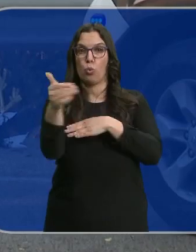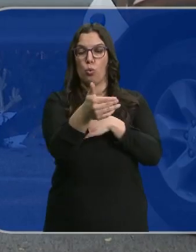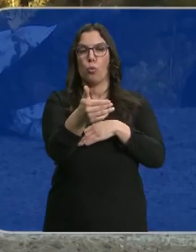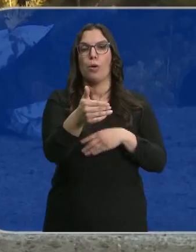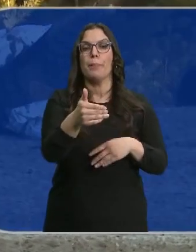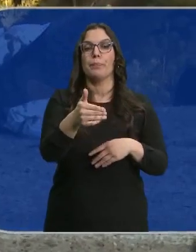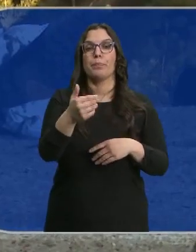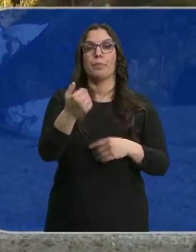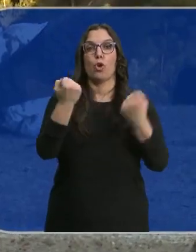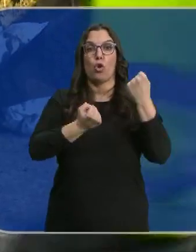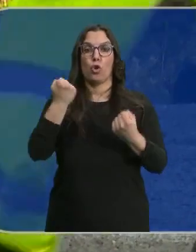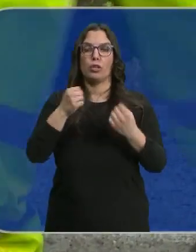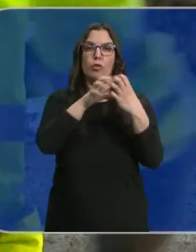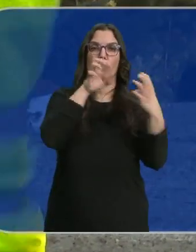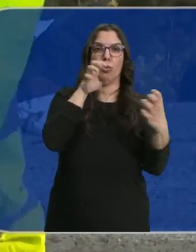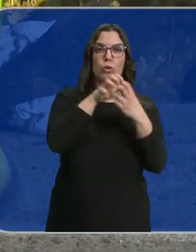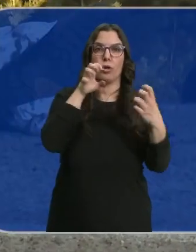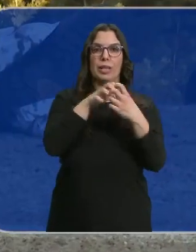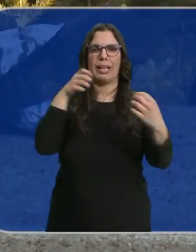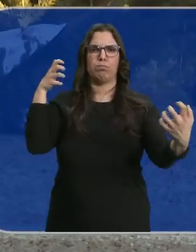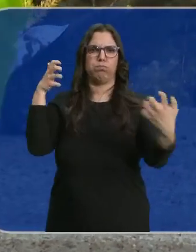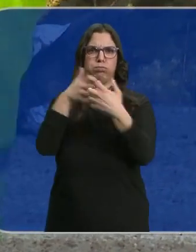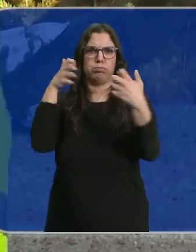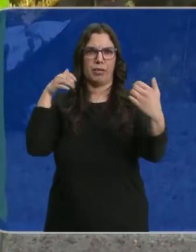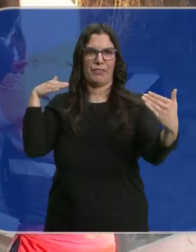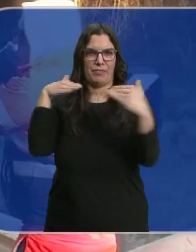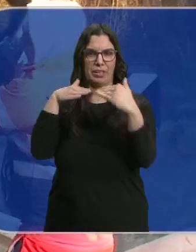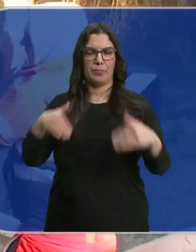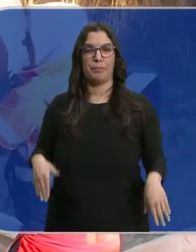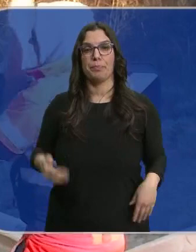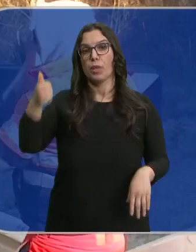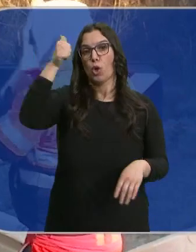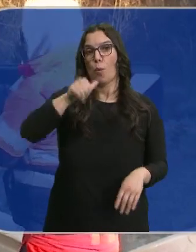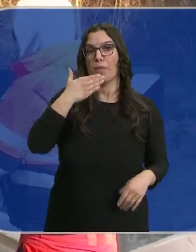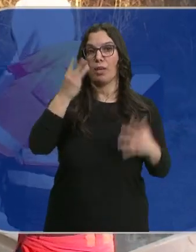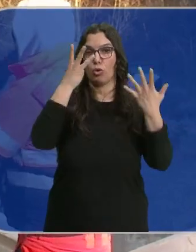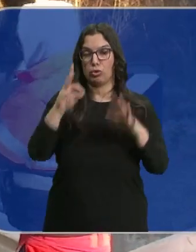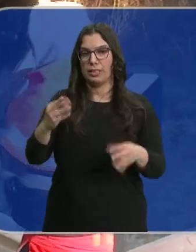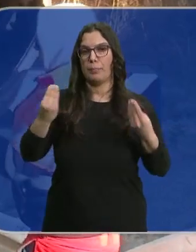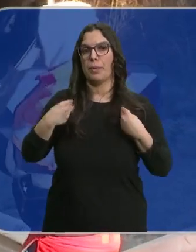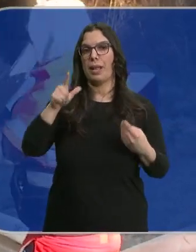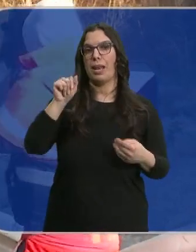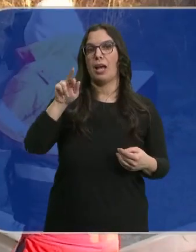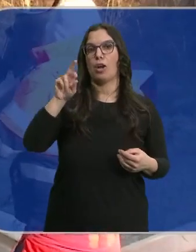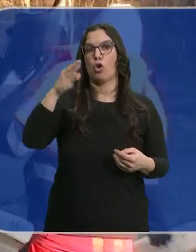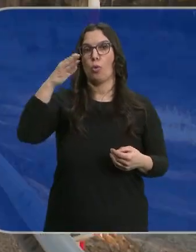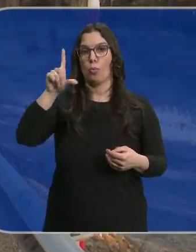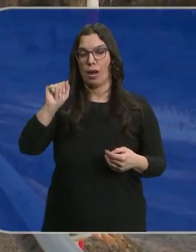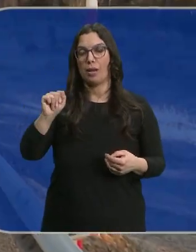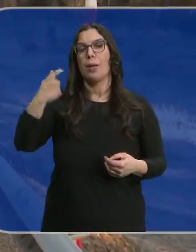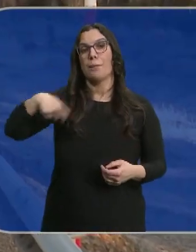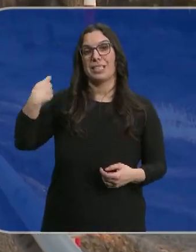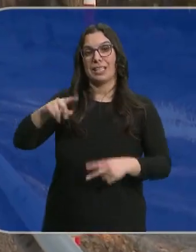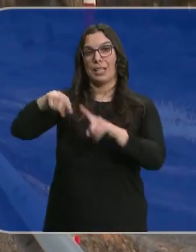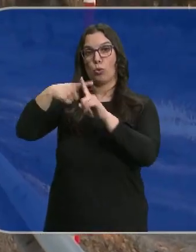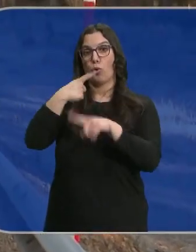Alto del Rabizo cuando un turismo y una furgoneta chocaban frontalmente. El hombre de 80 años, vecino de la Robla y presidente de Cruz Roja en la